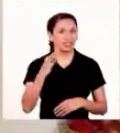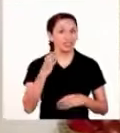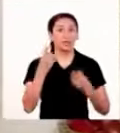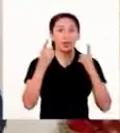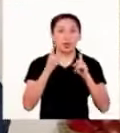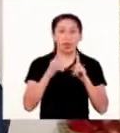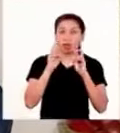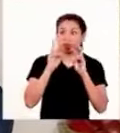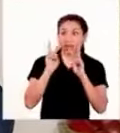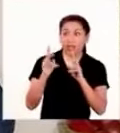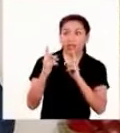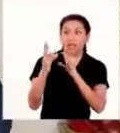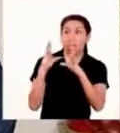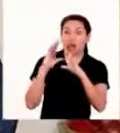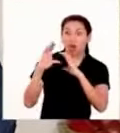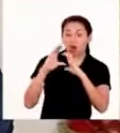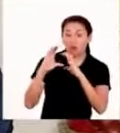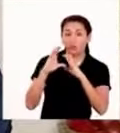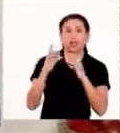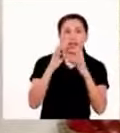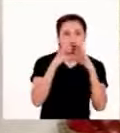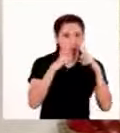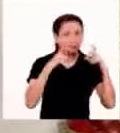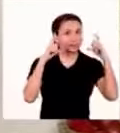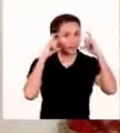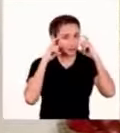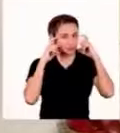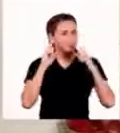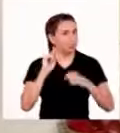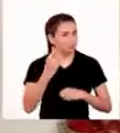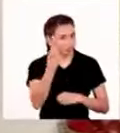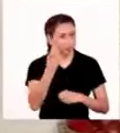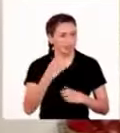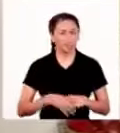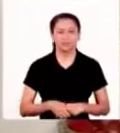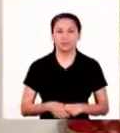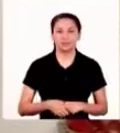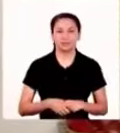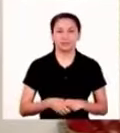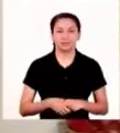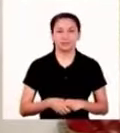Siempre coloquémonos las mascarillas para hablar con personas fuera de casa.